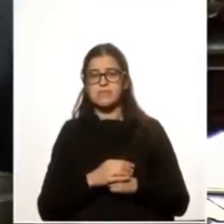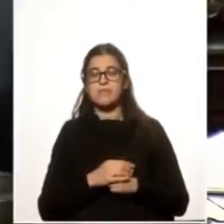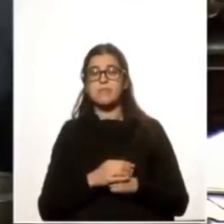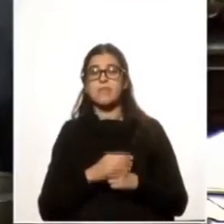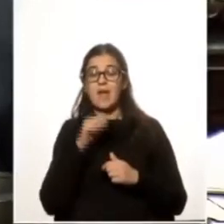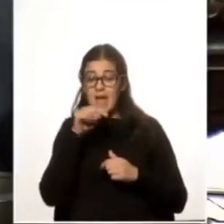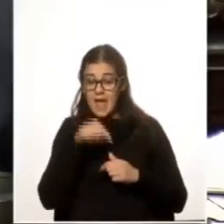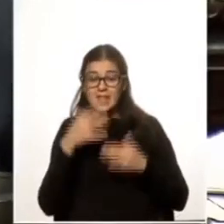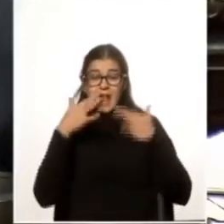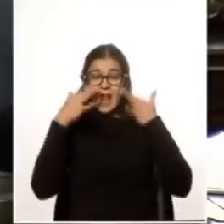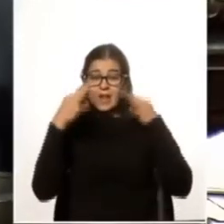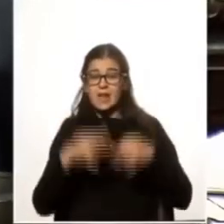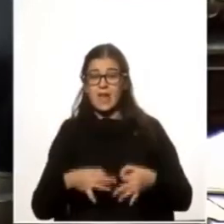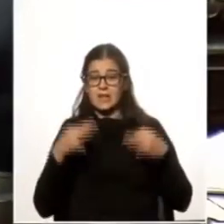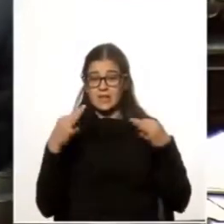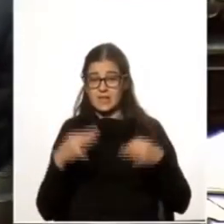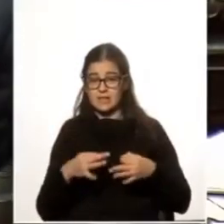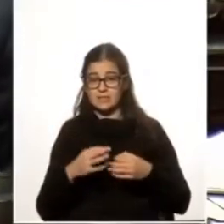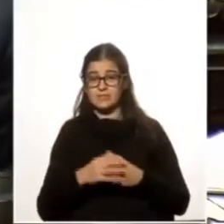Esta es la realidad,